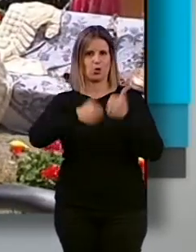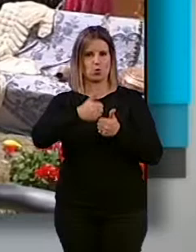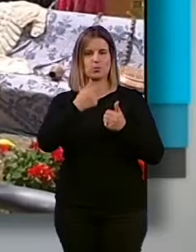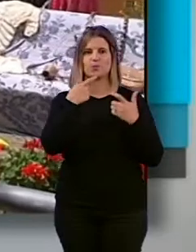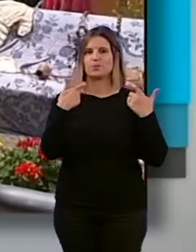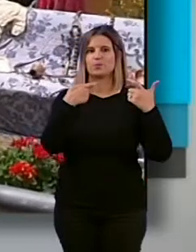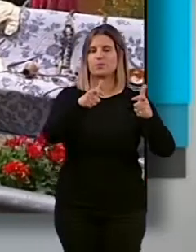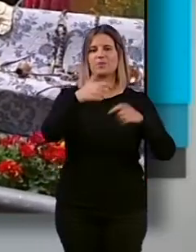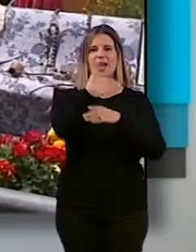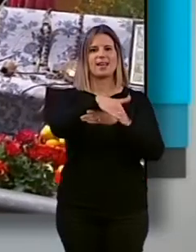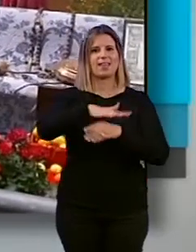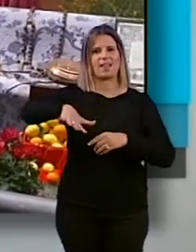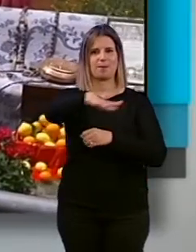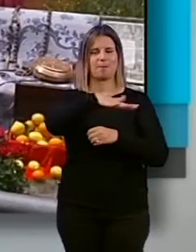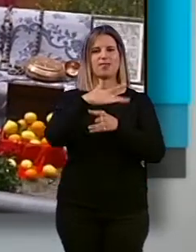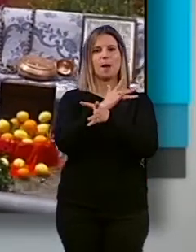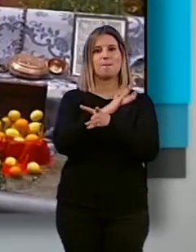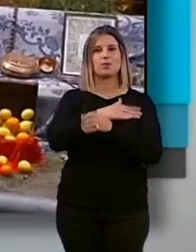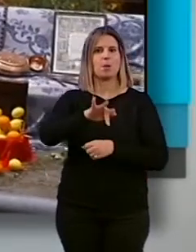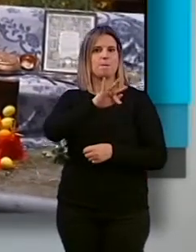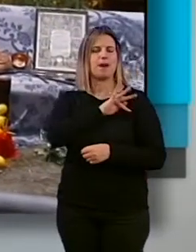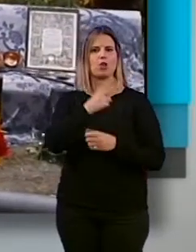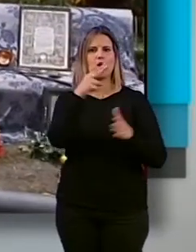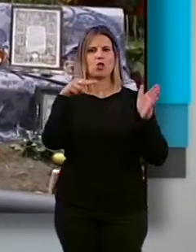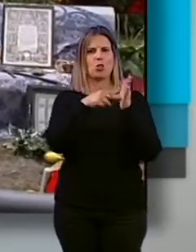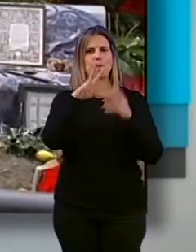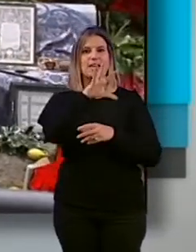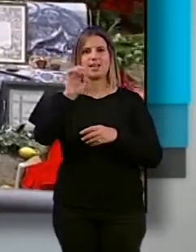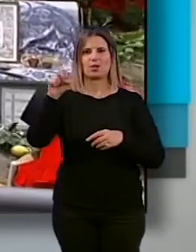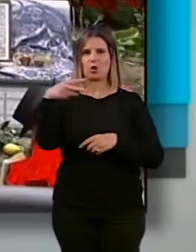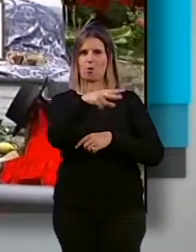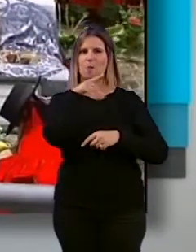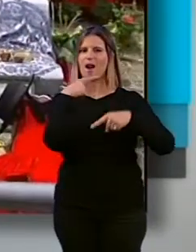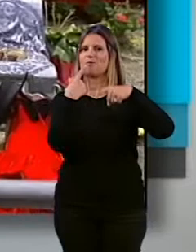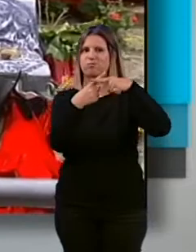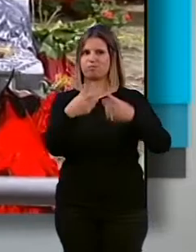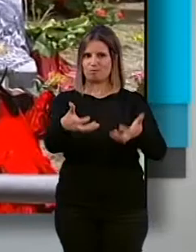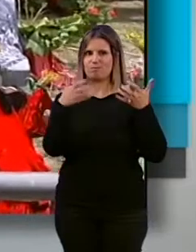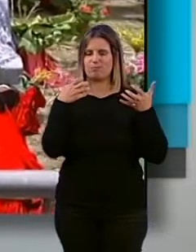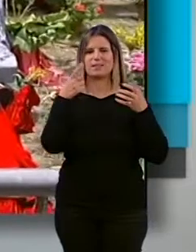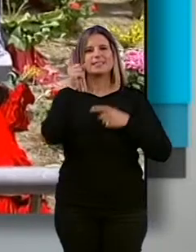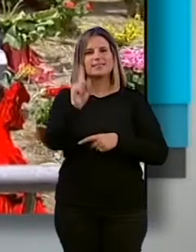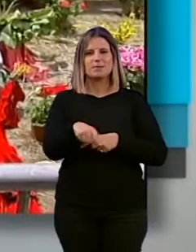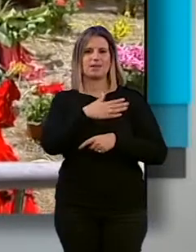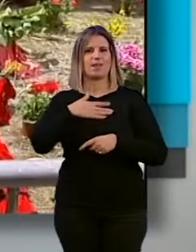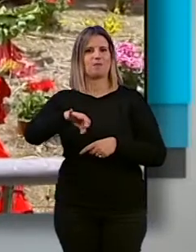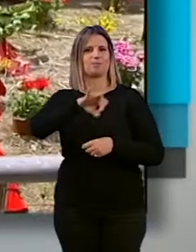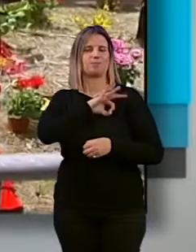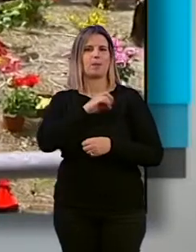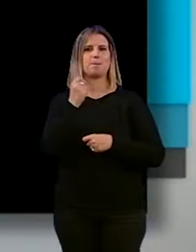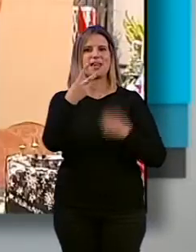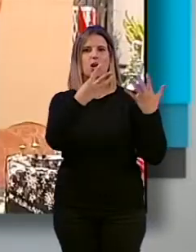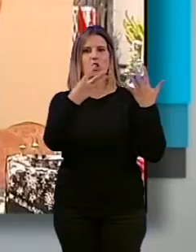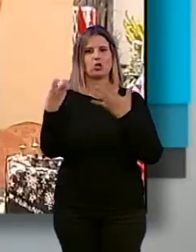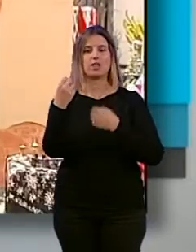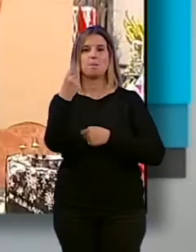la categoría de calles y plazas y patios, el premio será de 2.500 euros para la cruz ganadora y se contemplan galardones dotados con 1.800